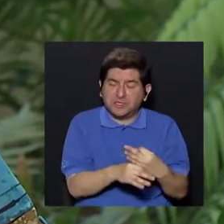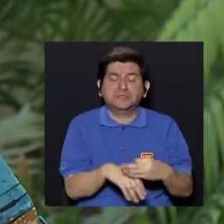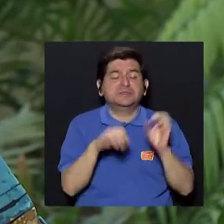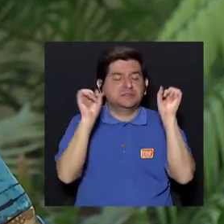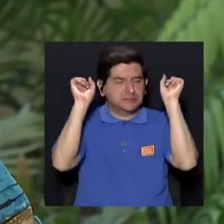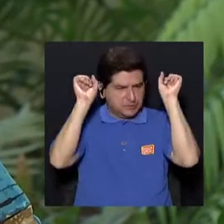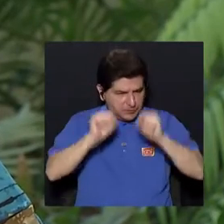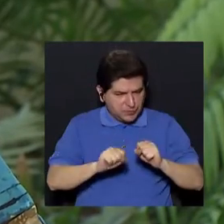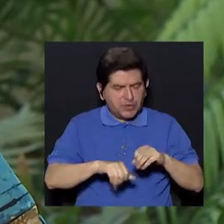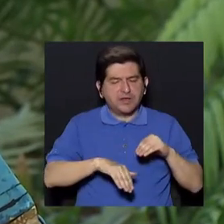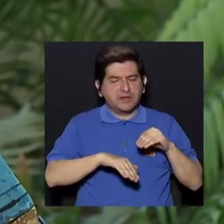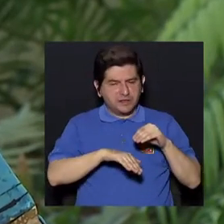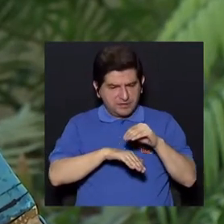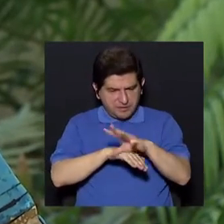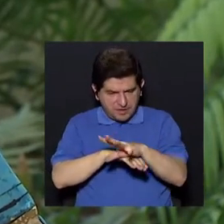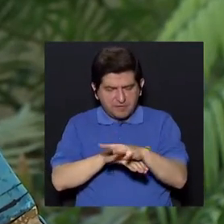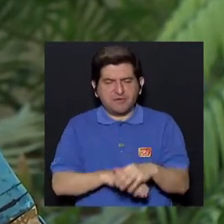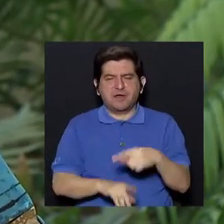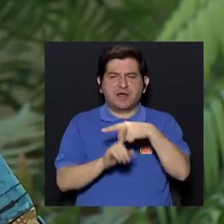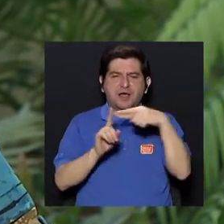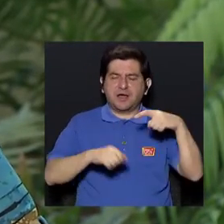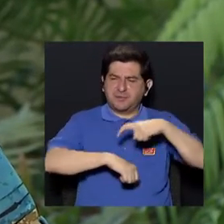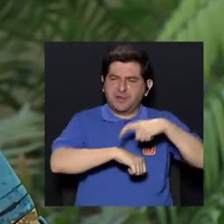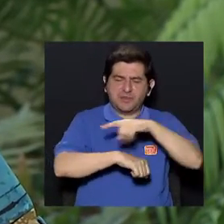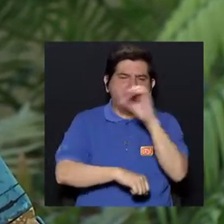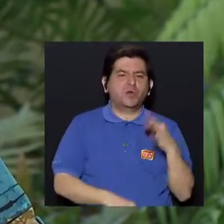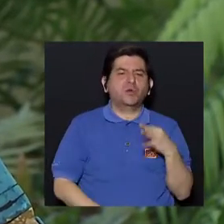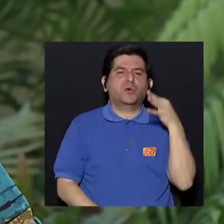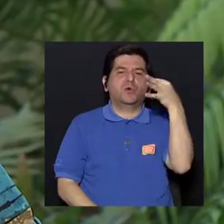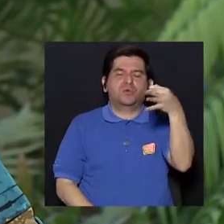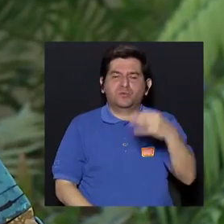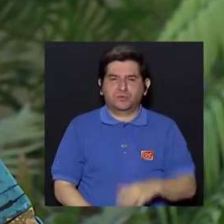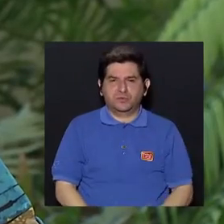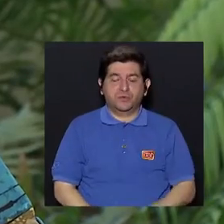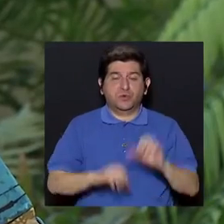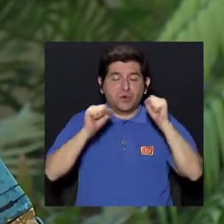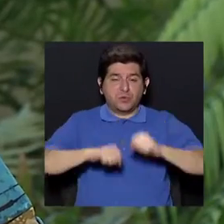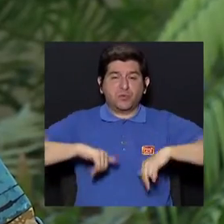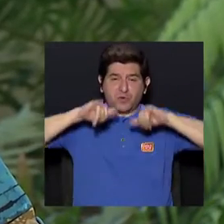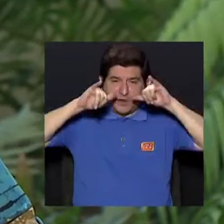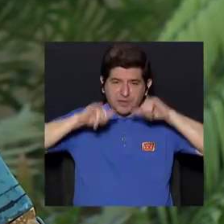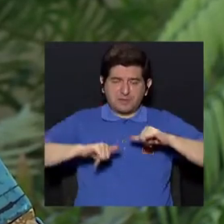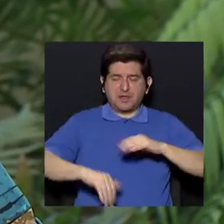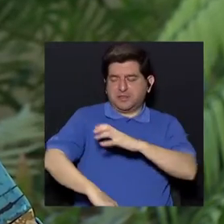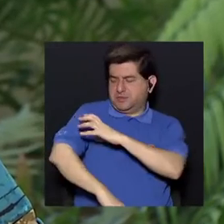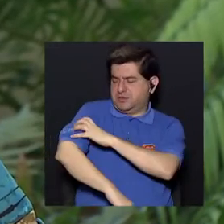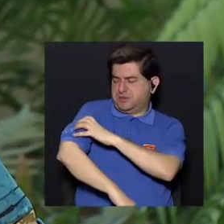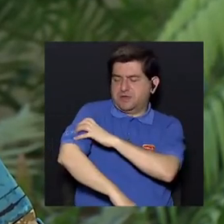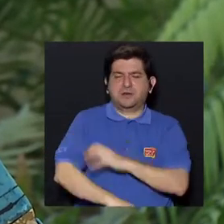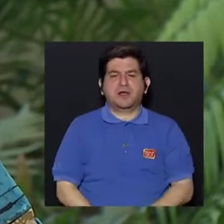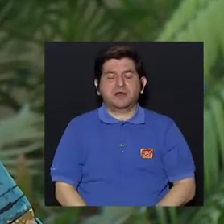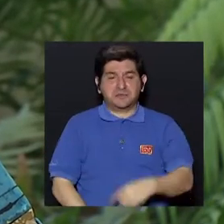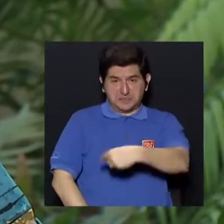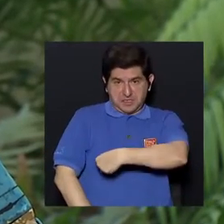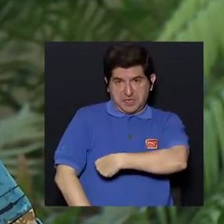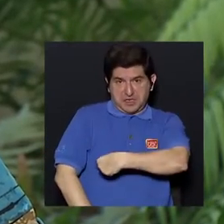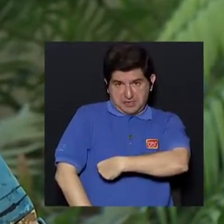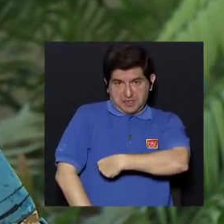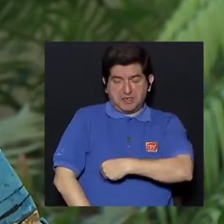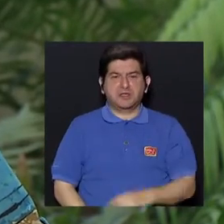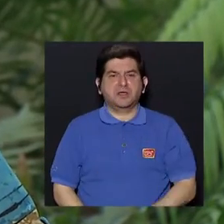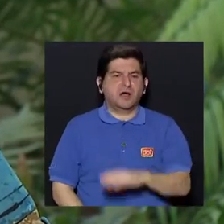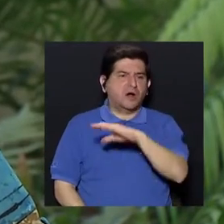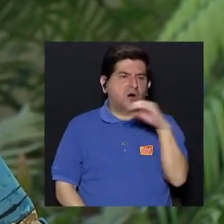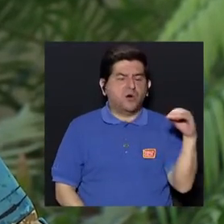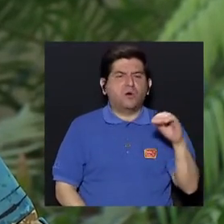sí puede causar efectos a mediano y largo plazo, ¿verdad? Puede acumularse en músculo, puede ir a hígado, puede causar